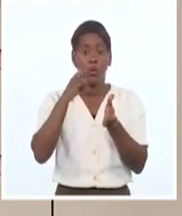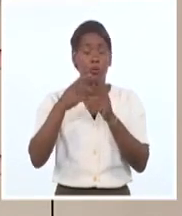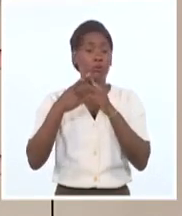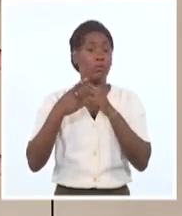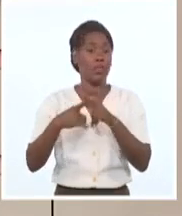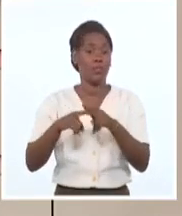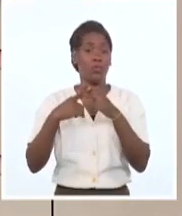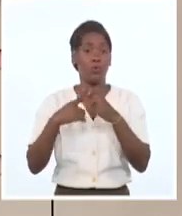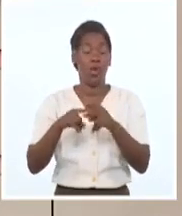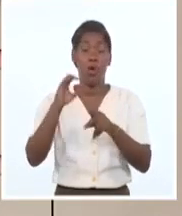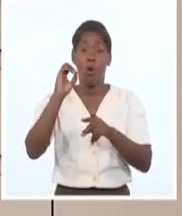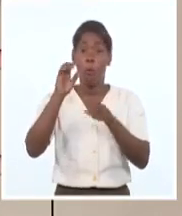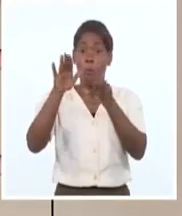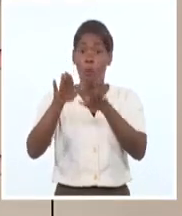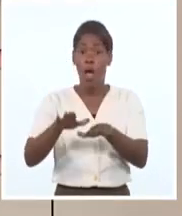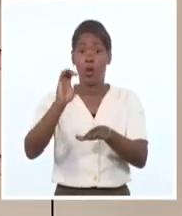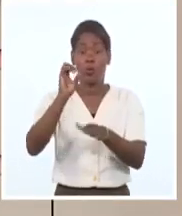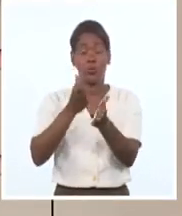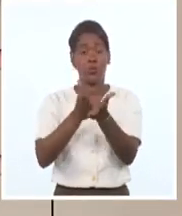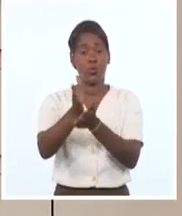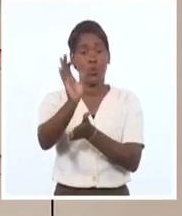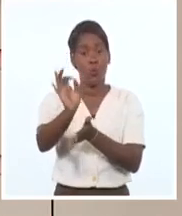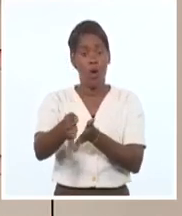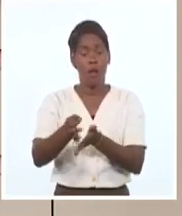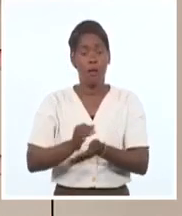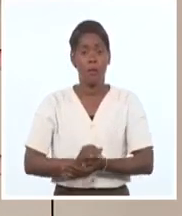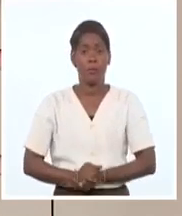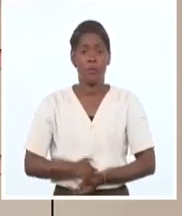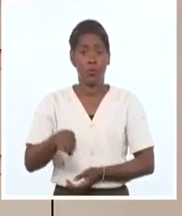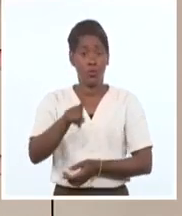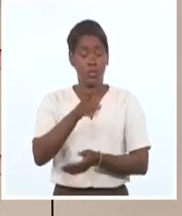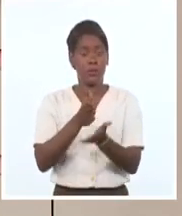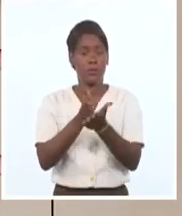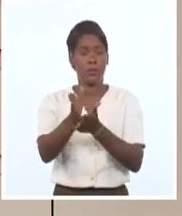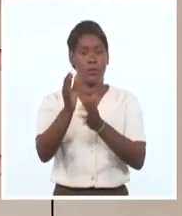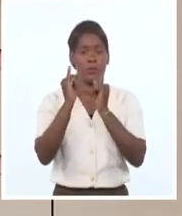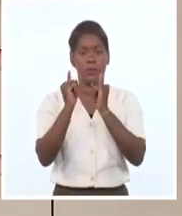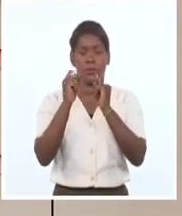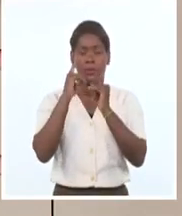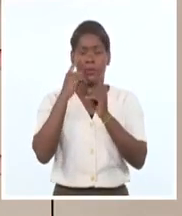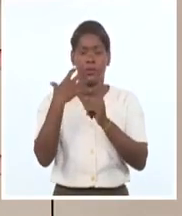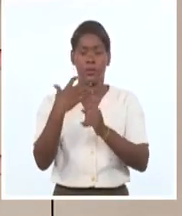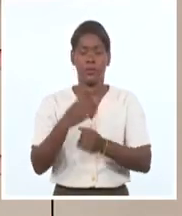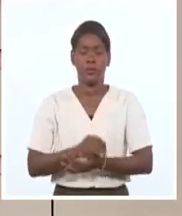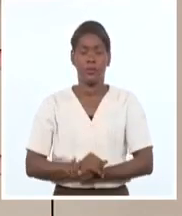un parón definitivo a los paraísos fiscales. Manténgase informado. La verdad necesita de nosotros. nosotros.